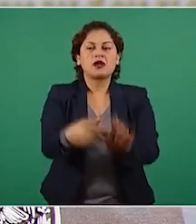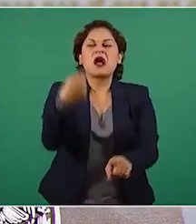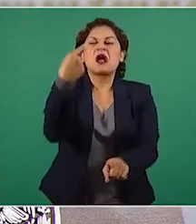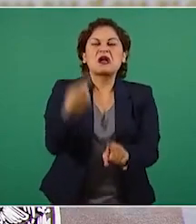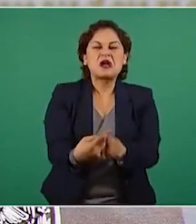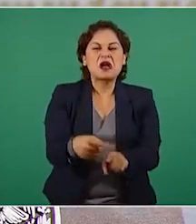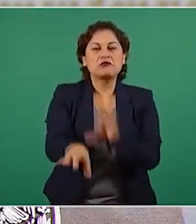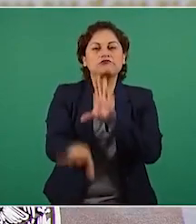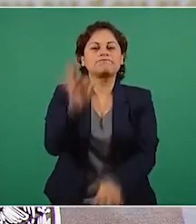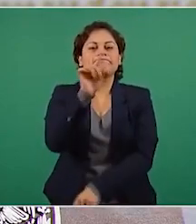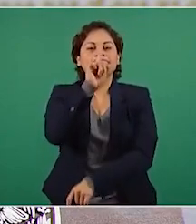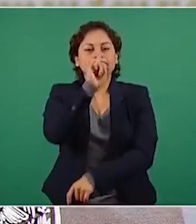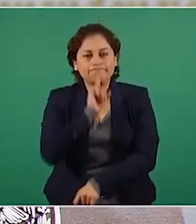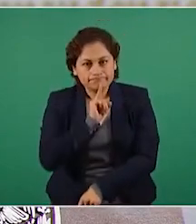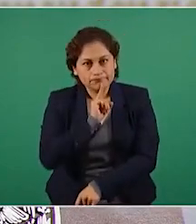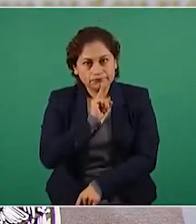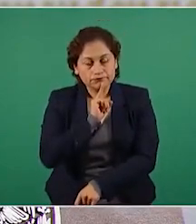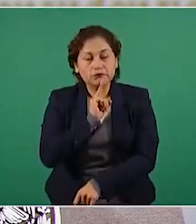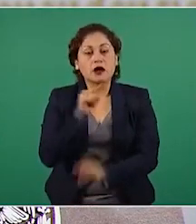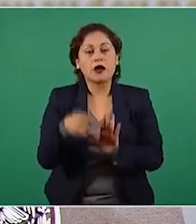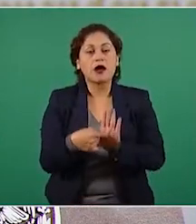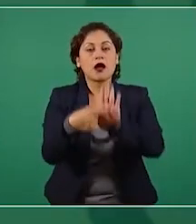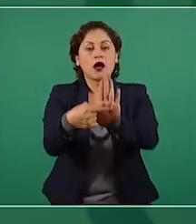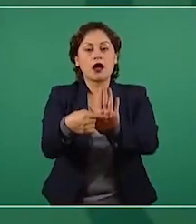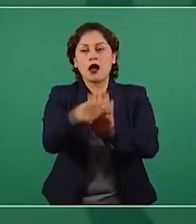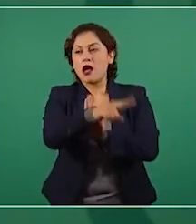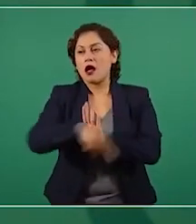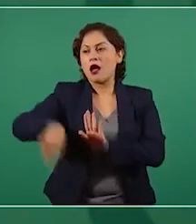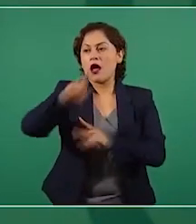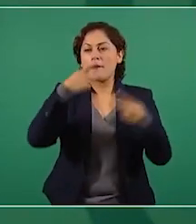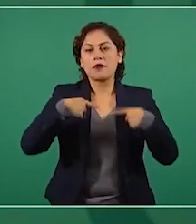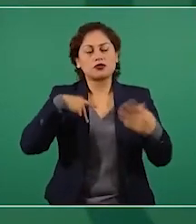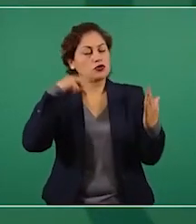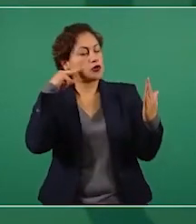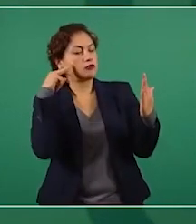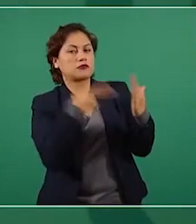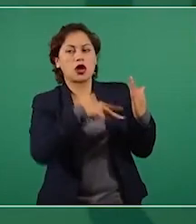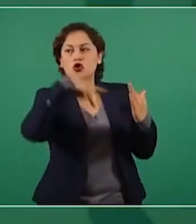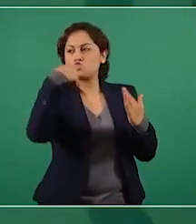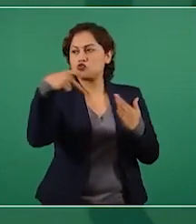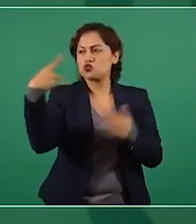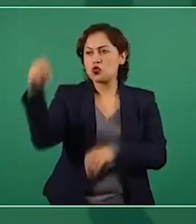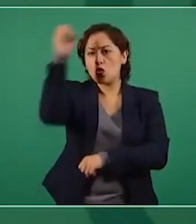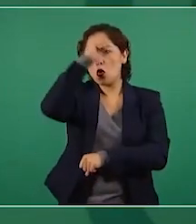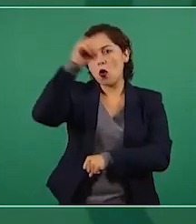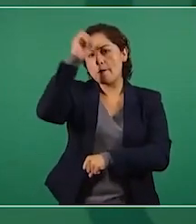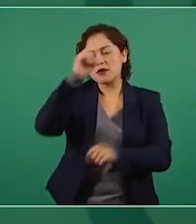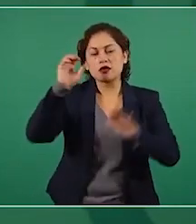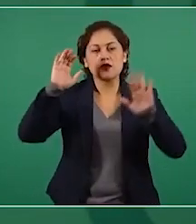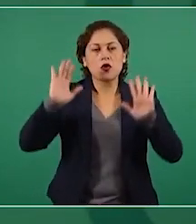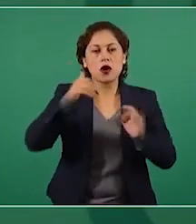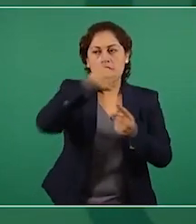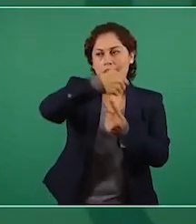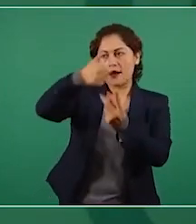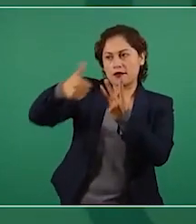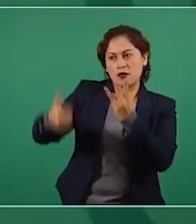se forme una opinión propia y juzgue por sí misma lo que aquí se expone.